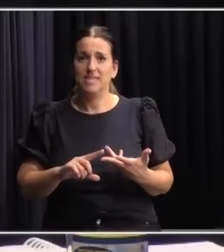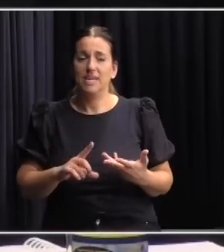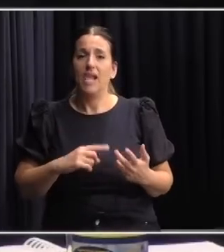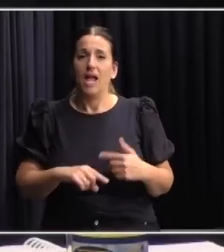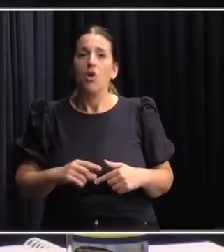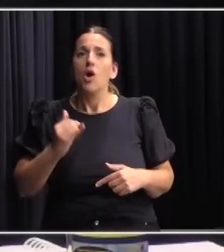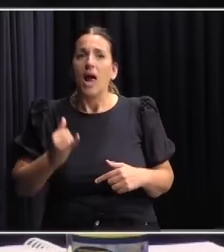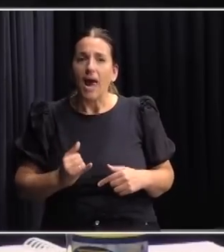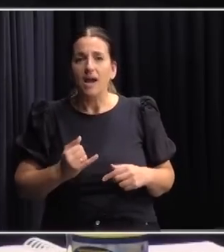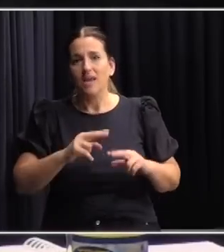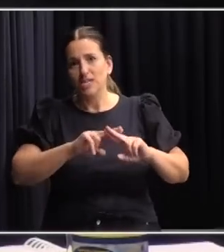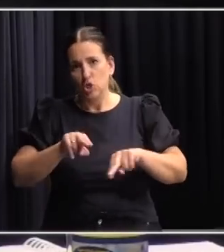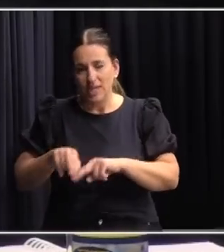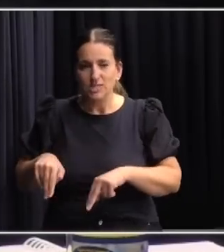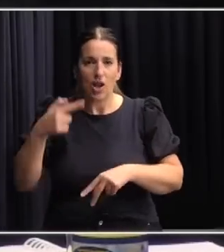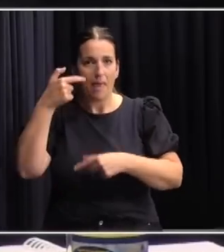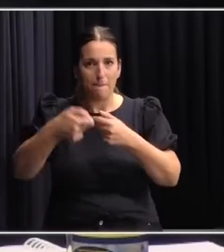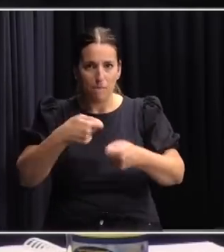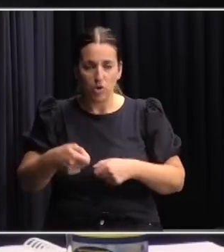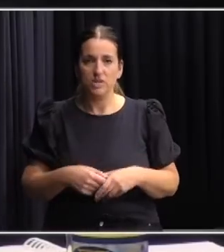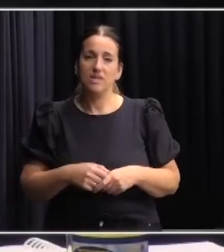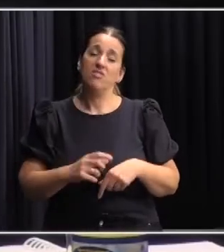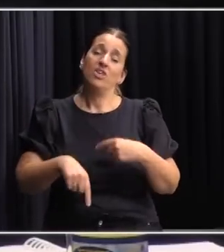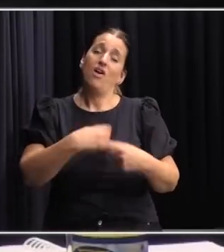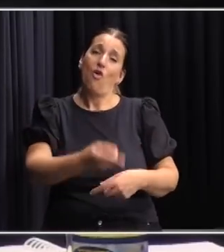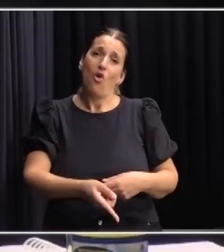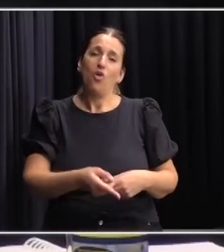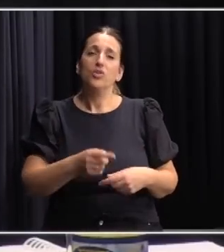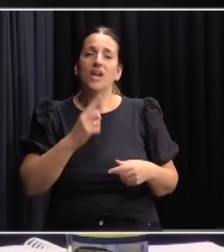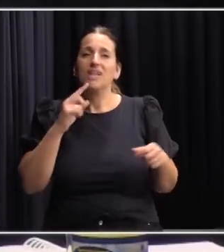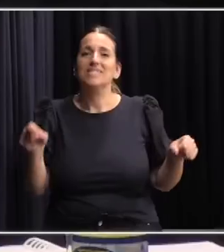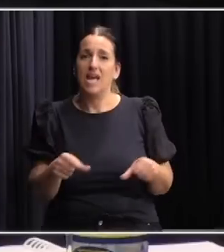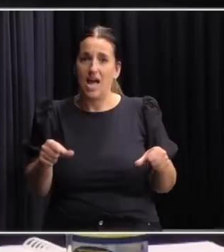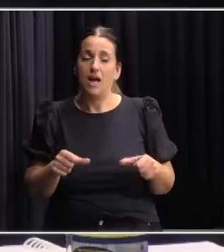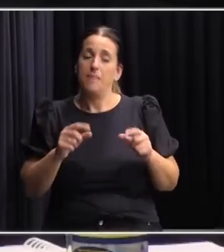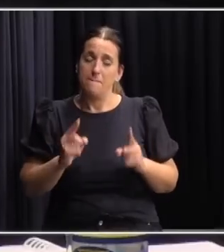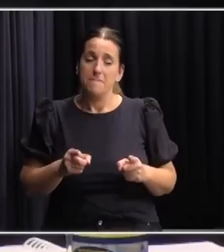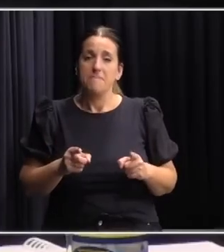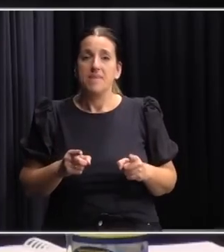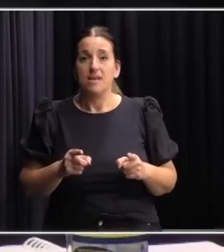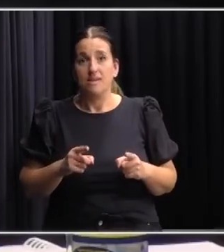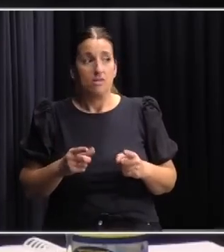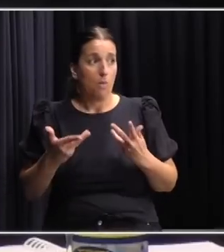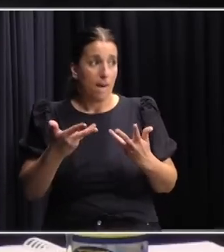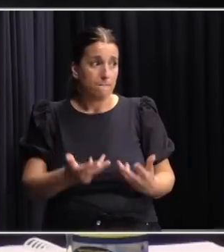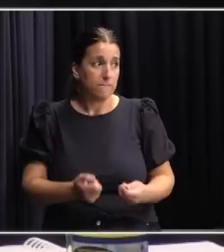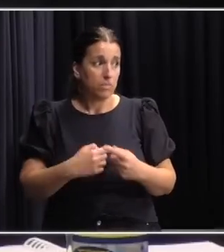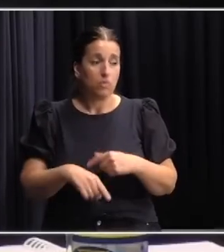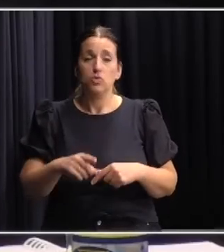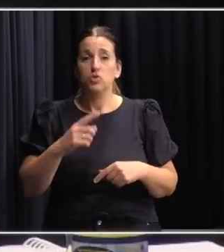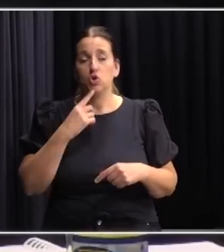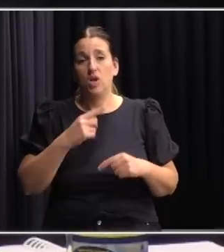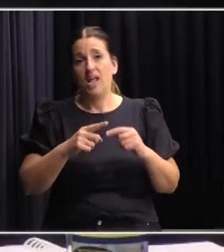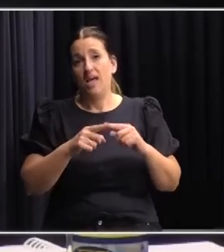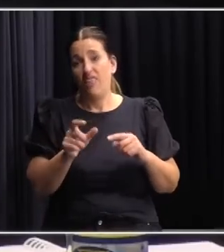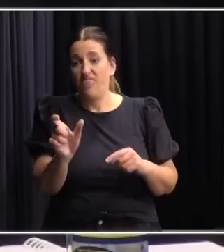existencia de exoneraciones de aportes y el otro que se compensara también vía presupuestalmente el diferencial